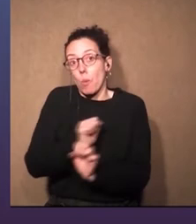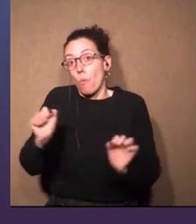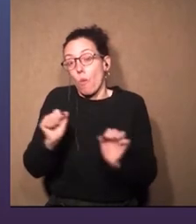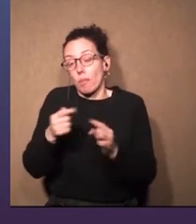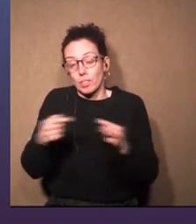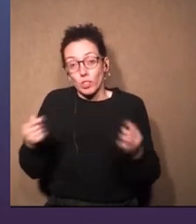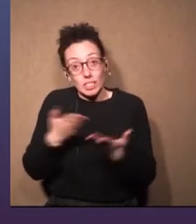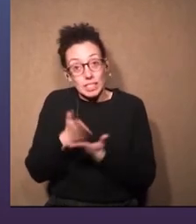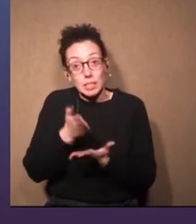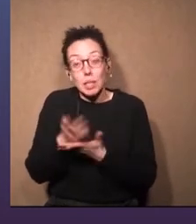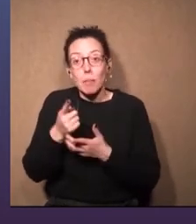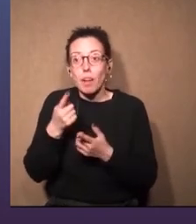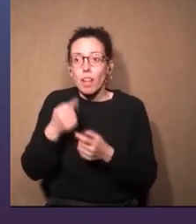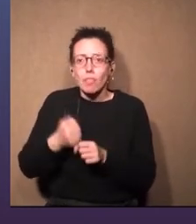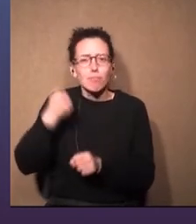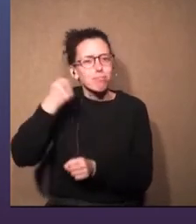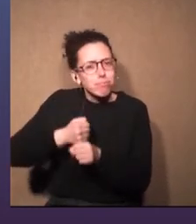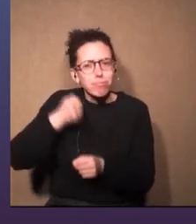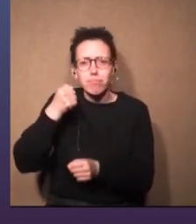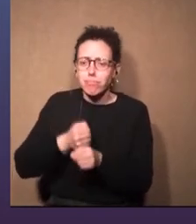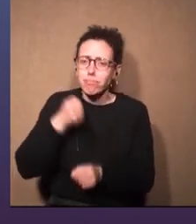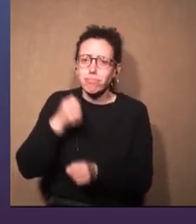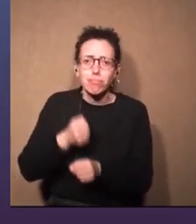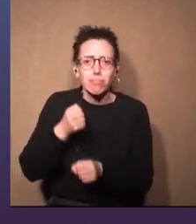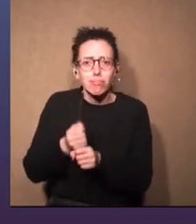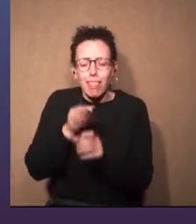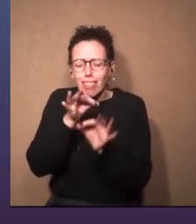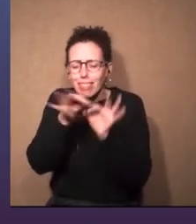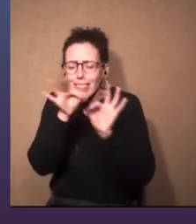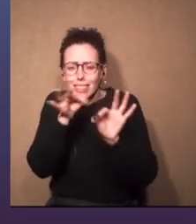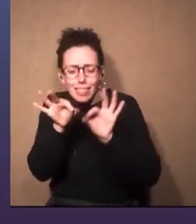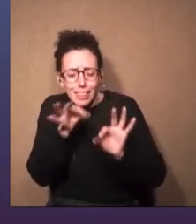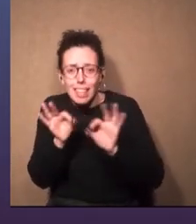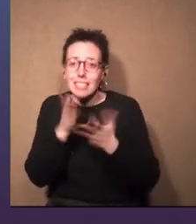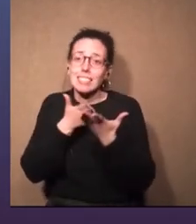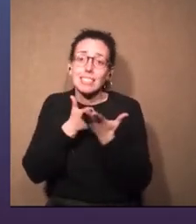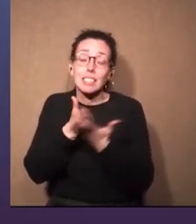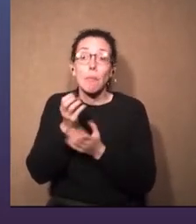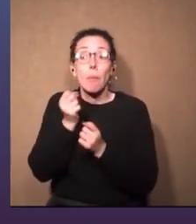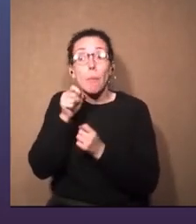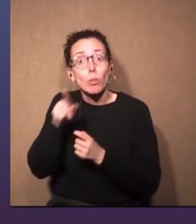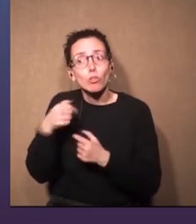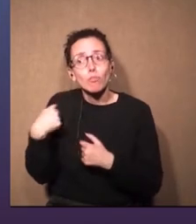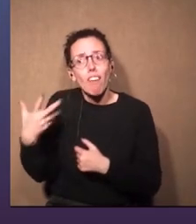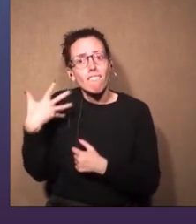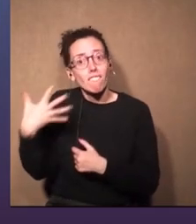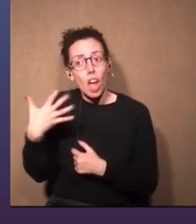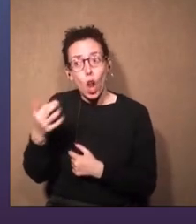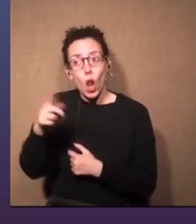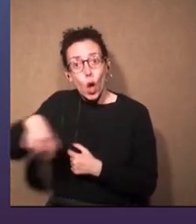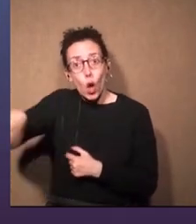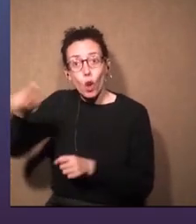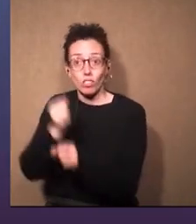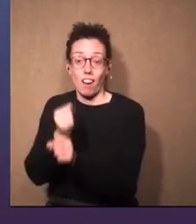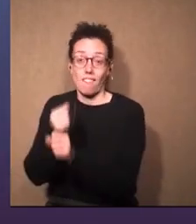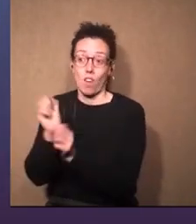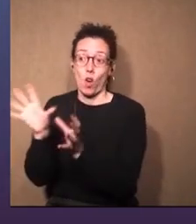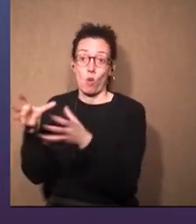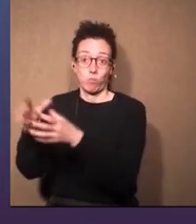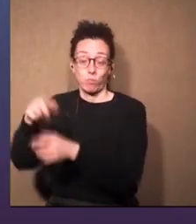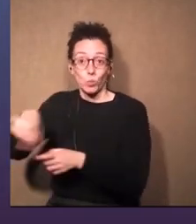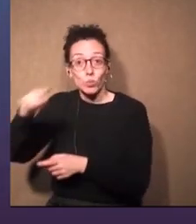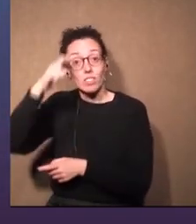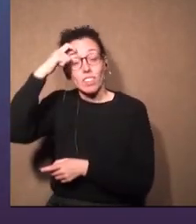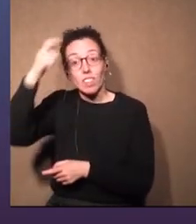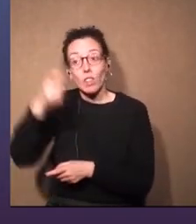pueden pasar cosas siempre, es mucho trabajo y es milimétrico y realmente por eso valoro tanto también el trabajo